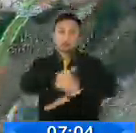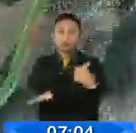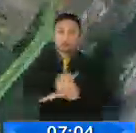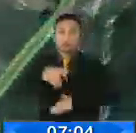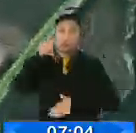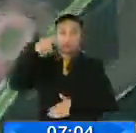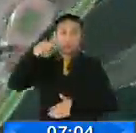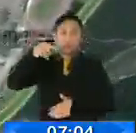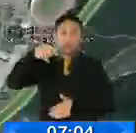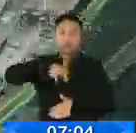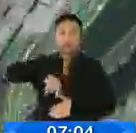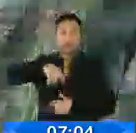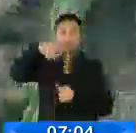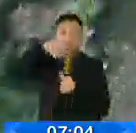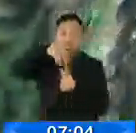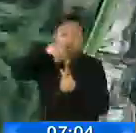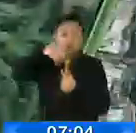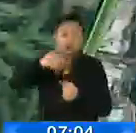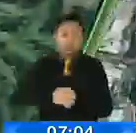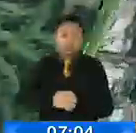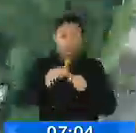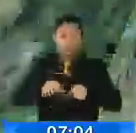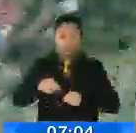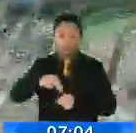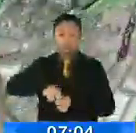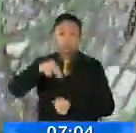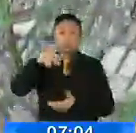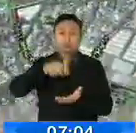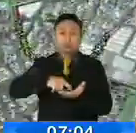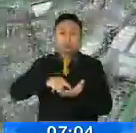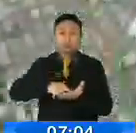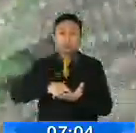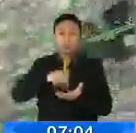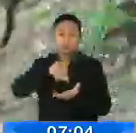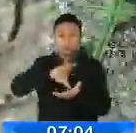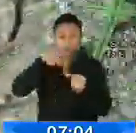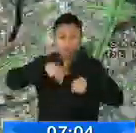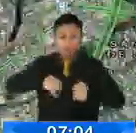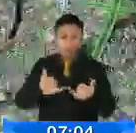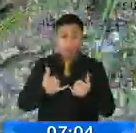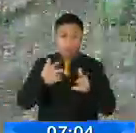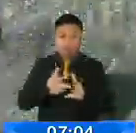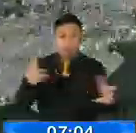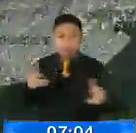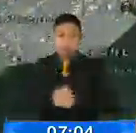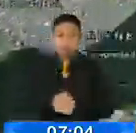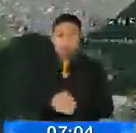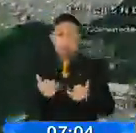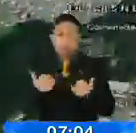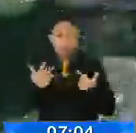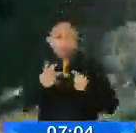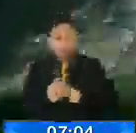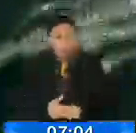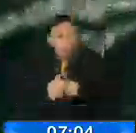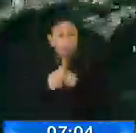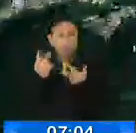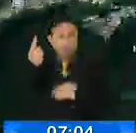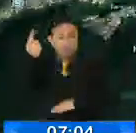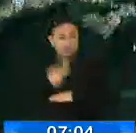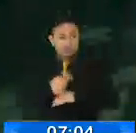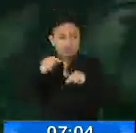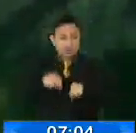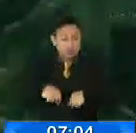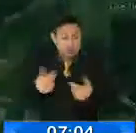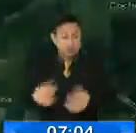tráfico, en general Quito y el norcentro presenta tráfico, hoy día como que comienza el día vertiginoso,